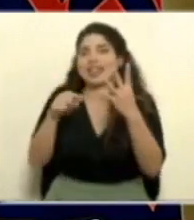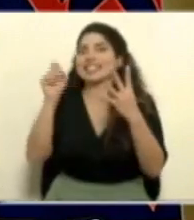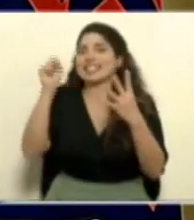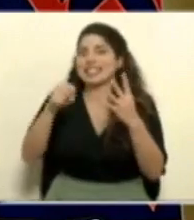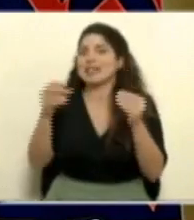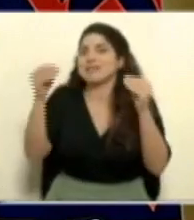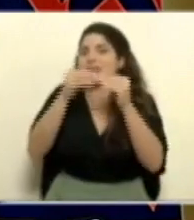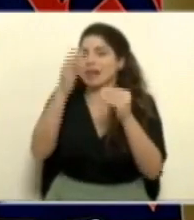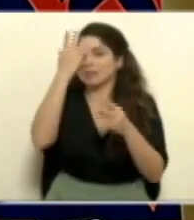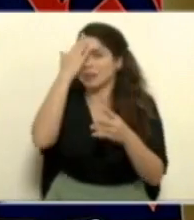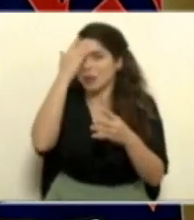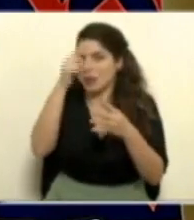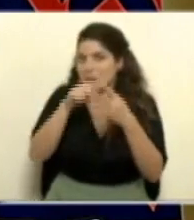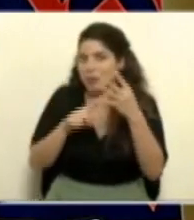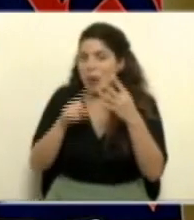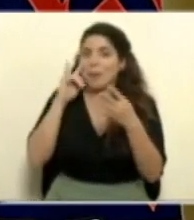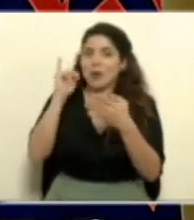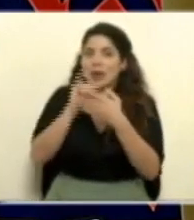tienen esa